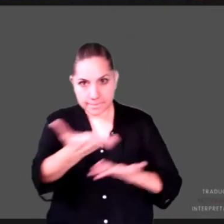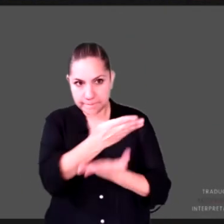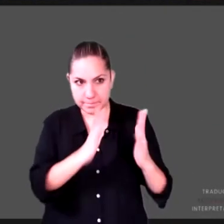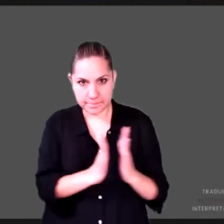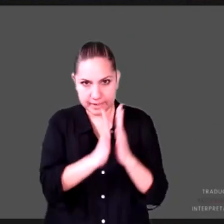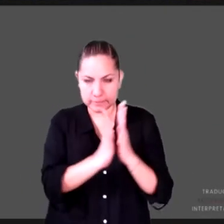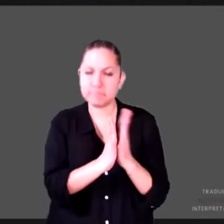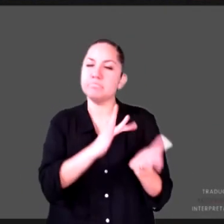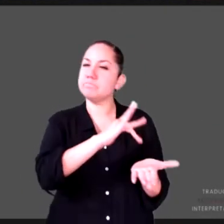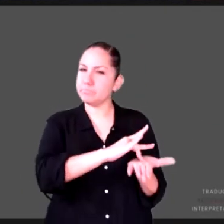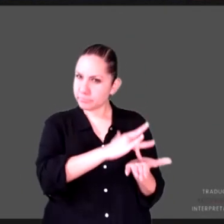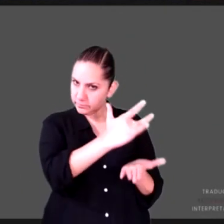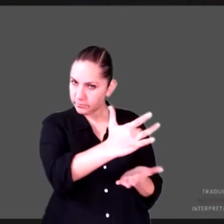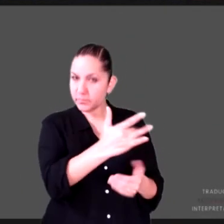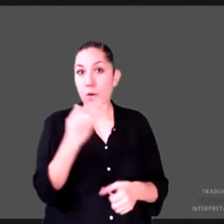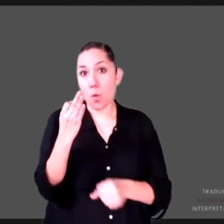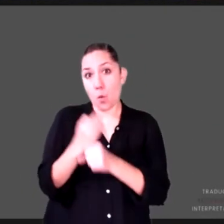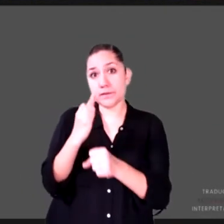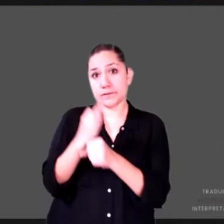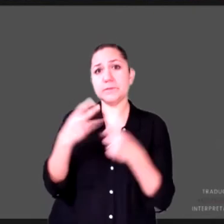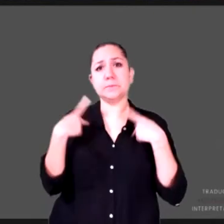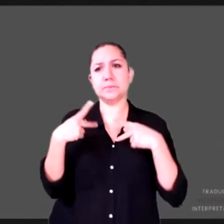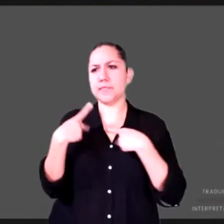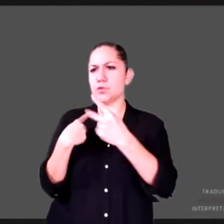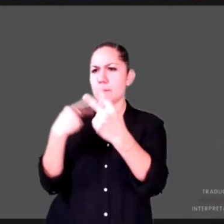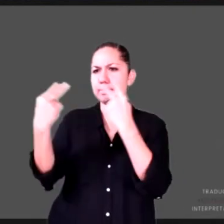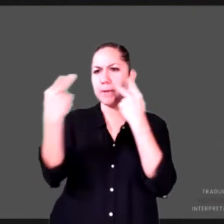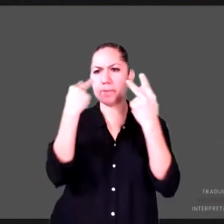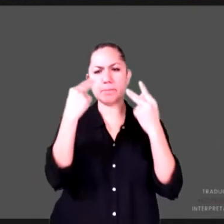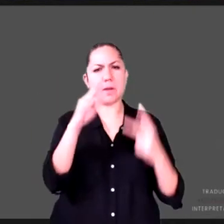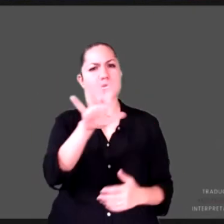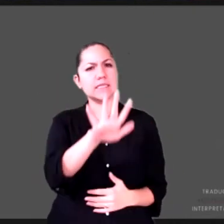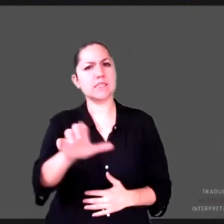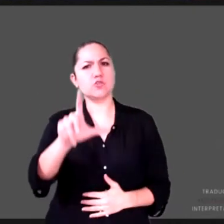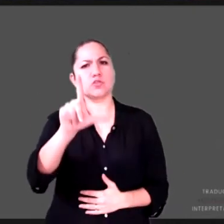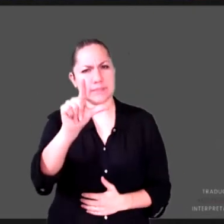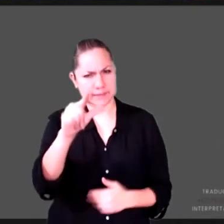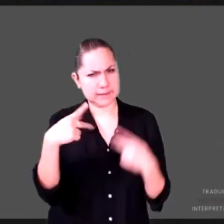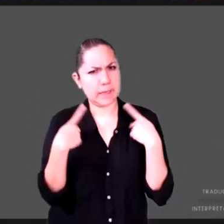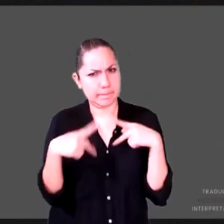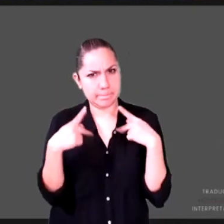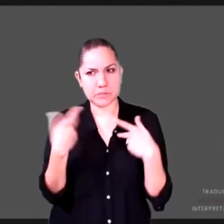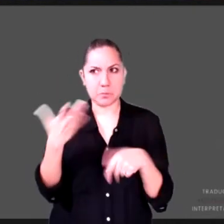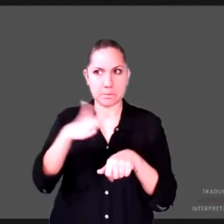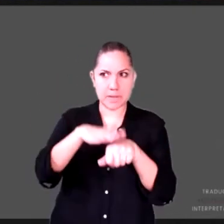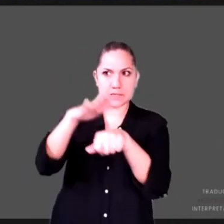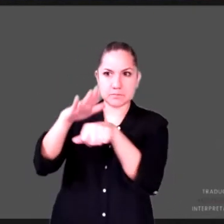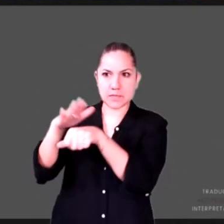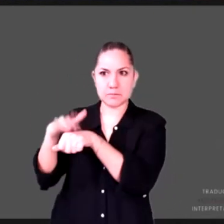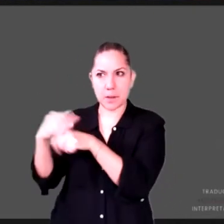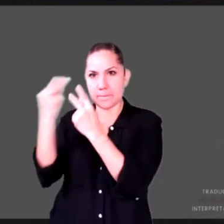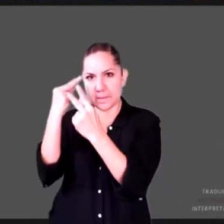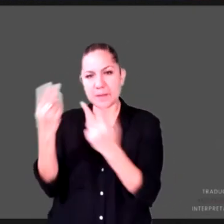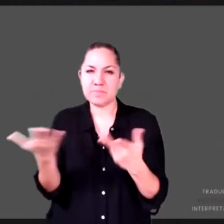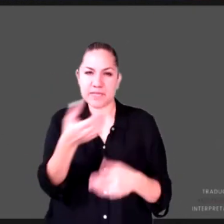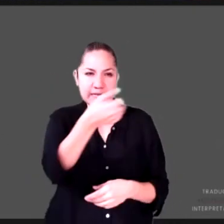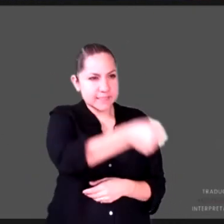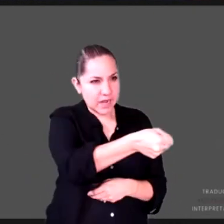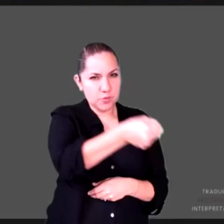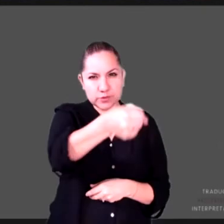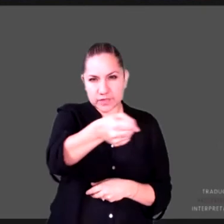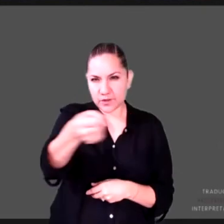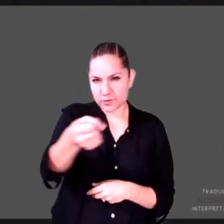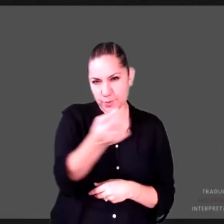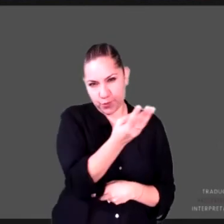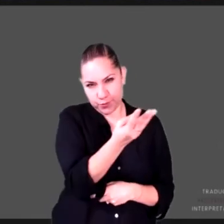cuenta ya con casi, bueno, 570 participantes y creciendo. Saludos a los tres y tiene, en